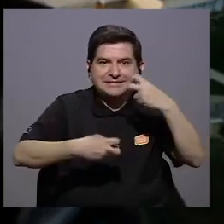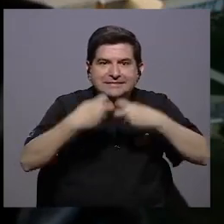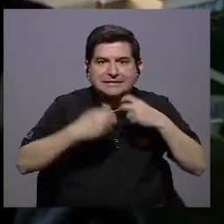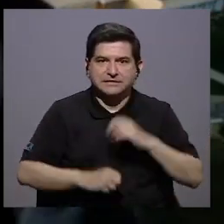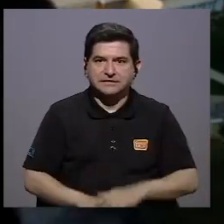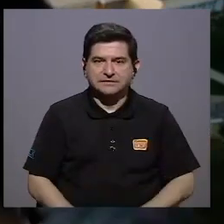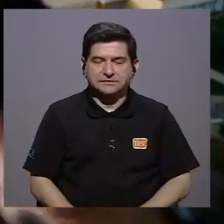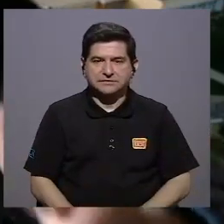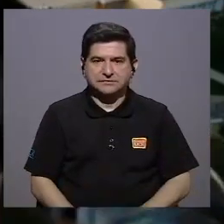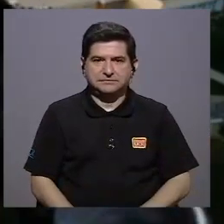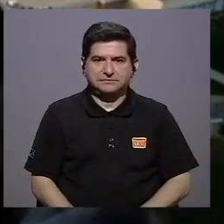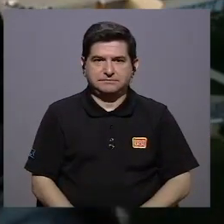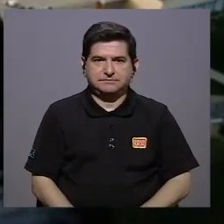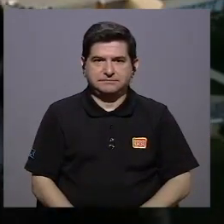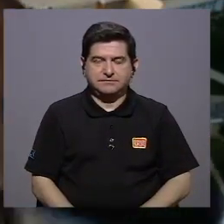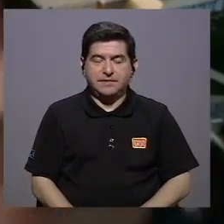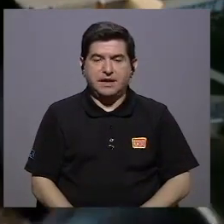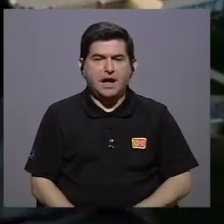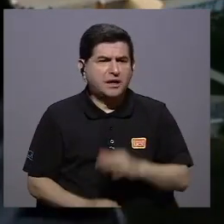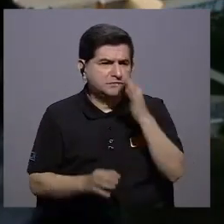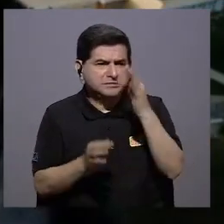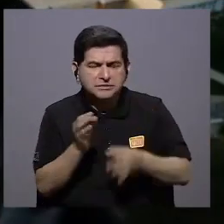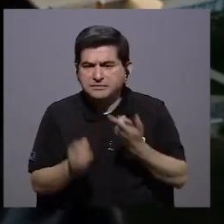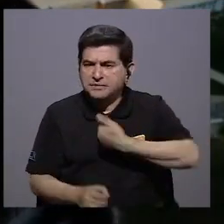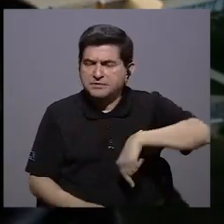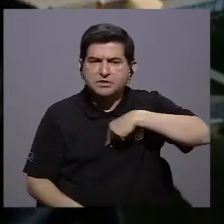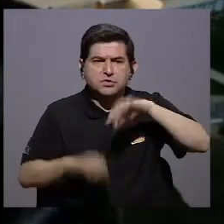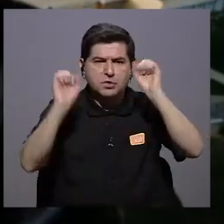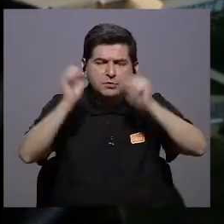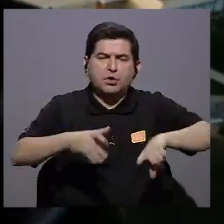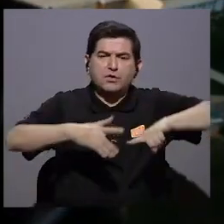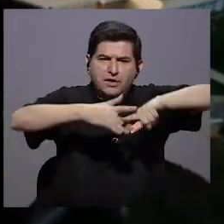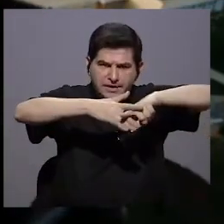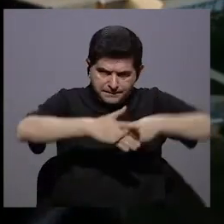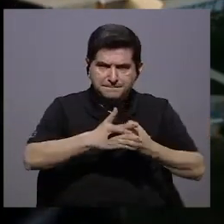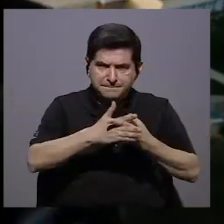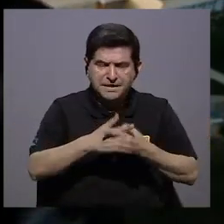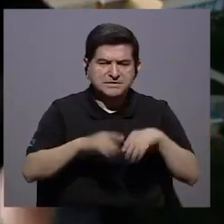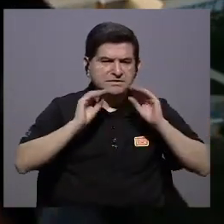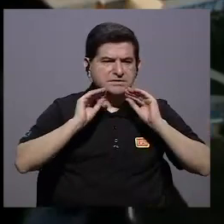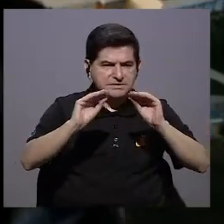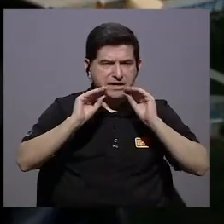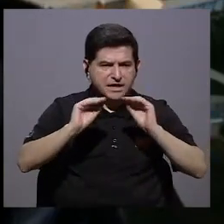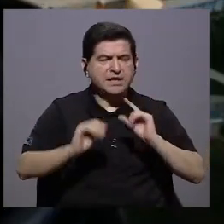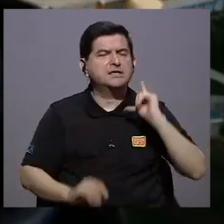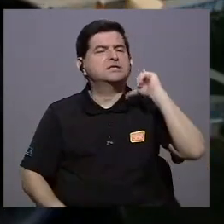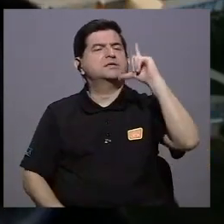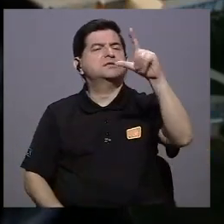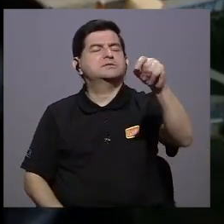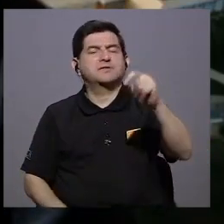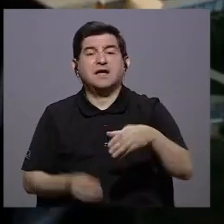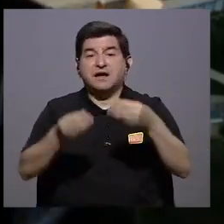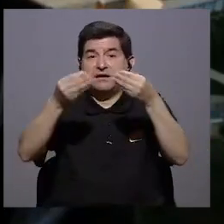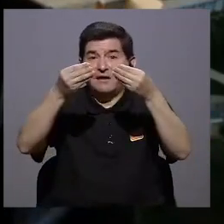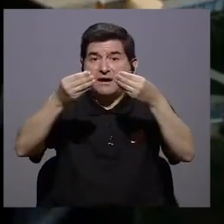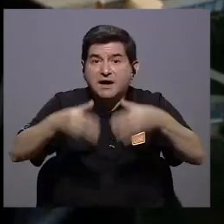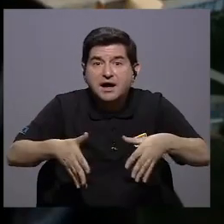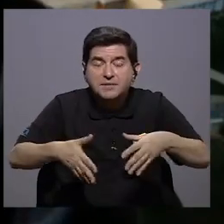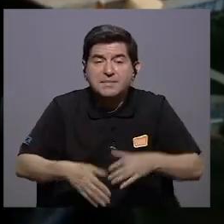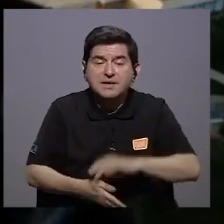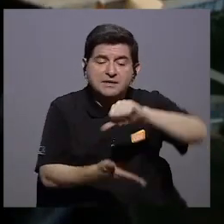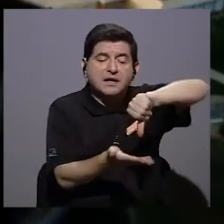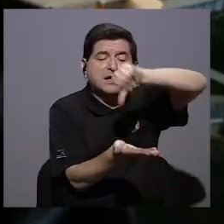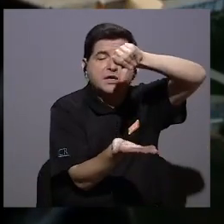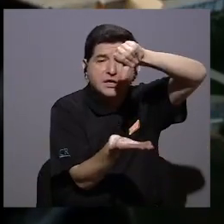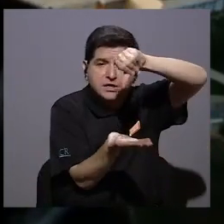crisis es que bueno pues sencillamente podemos empezar a enseñar a distancia estamos perdiendo lo